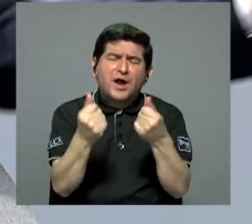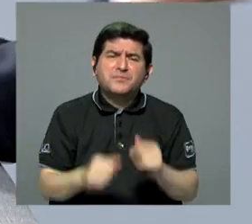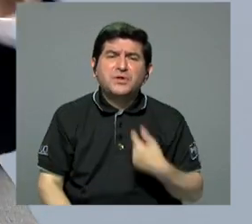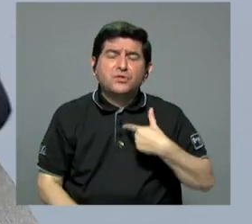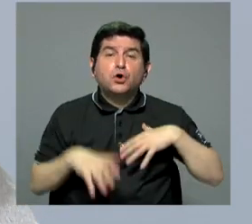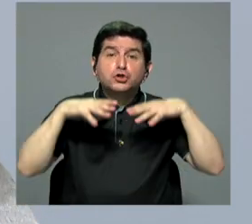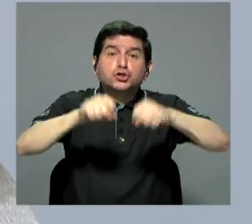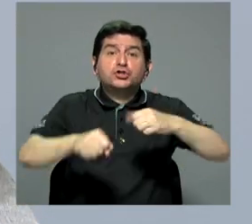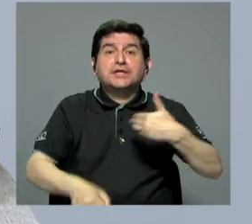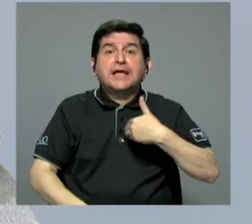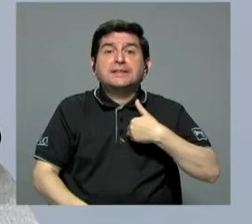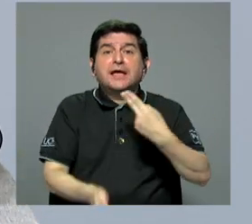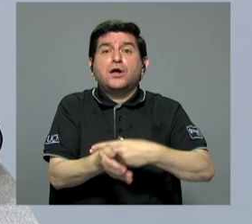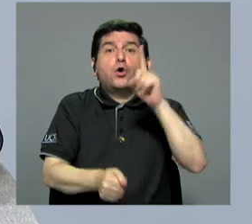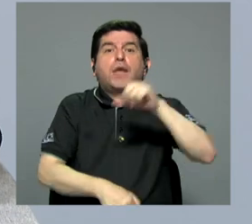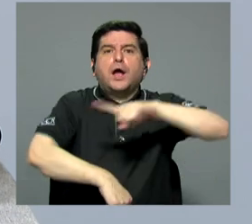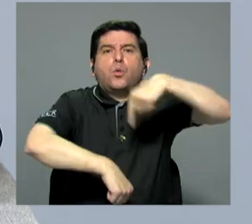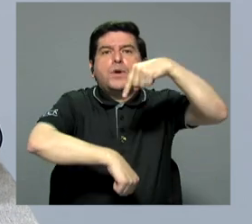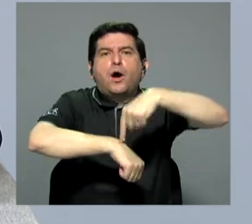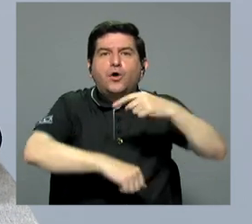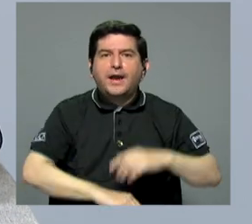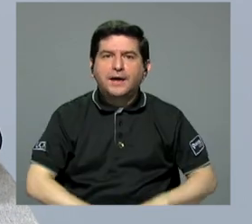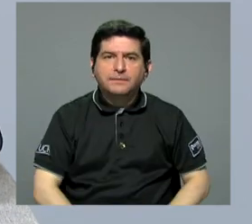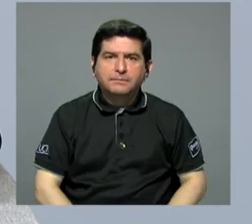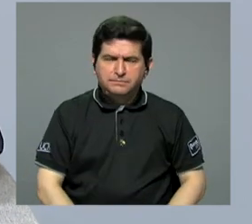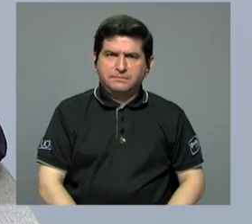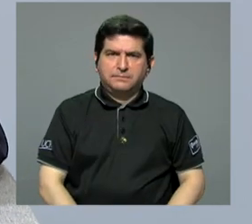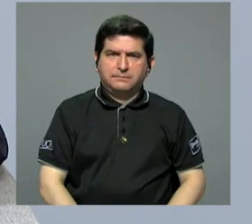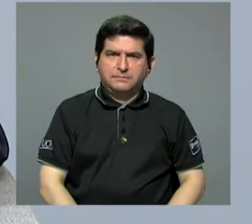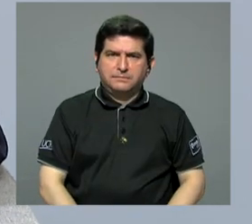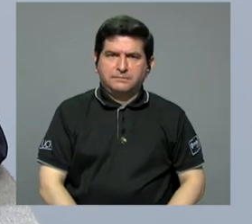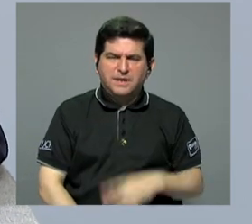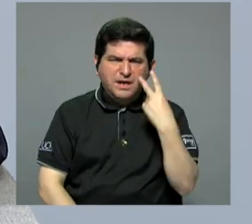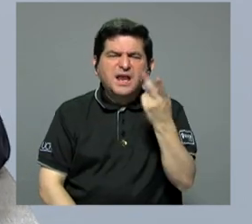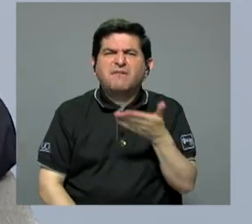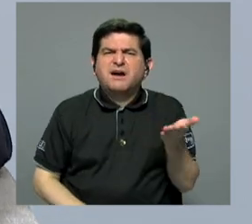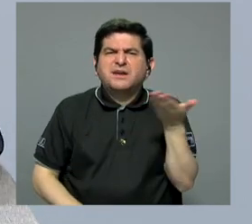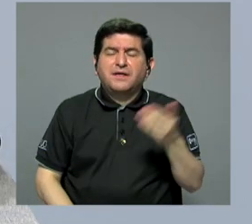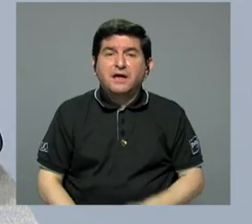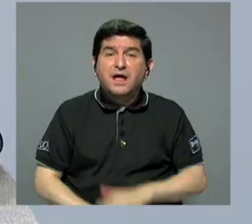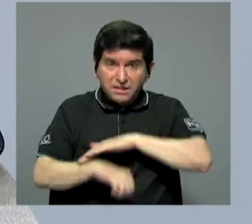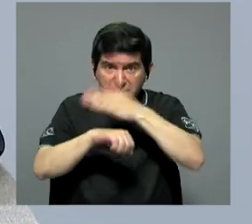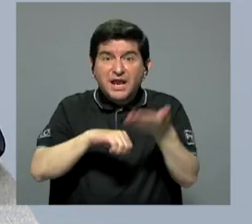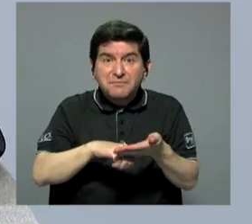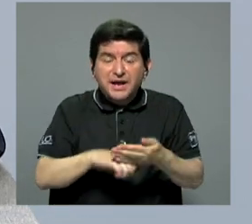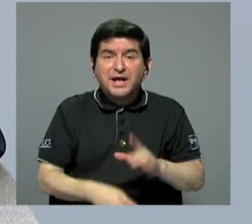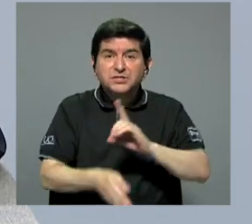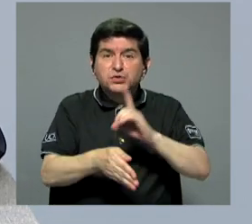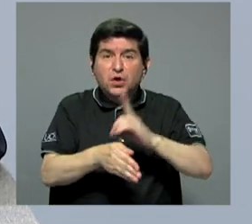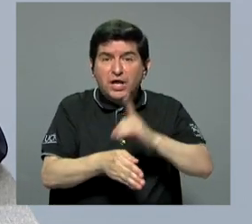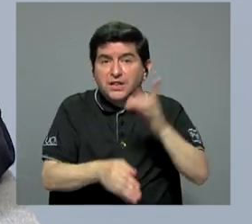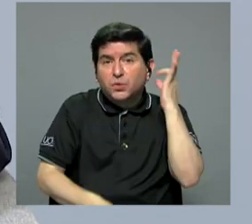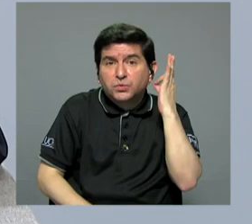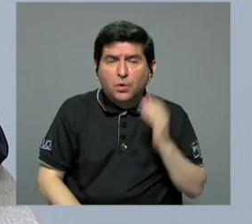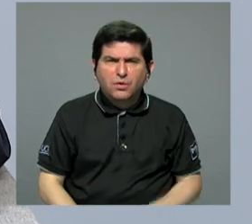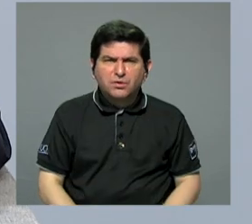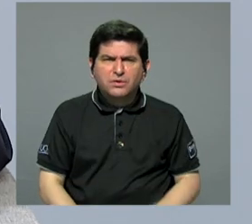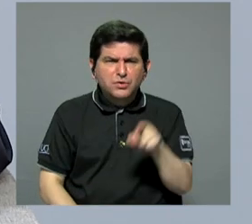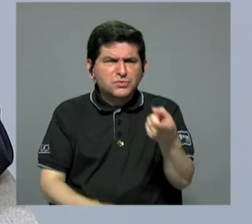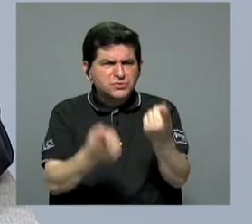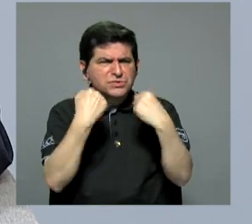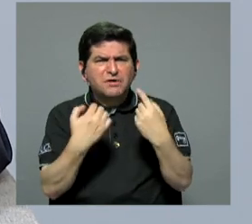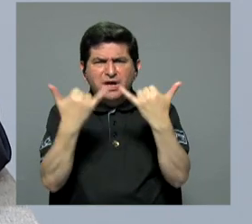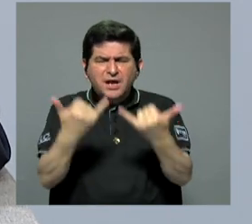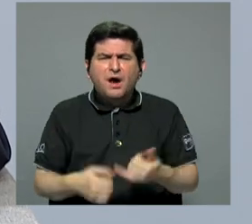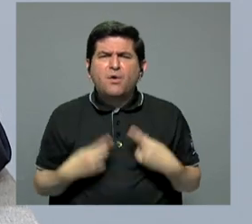tengo cita en el hospital dentro de una hora. ¿Y de qué la van a ver? Del embarazo, el ginecólogo. ¿Y de dónde viene